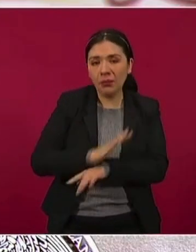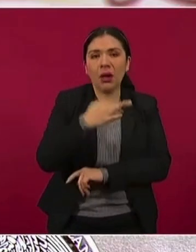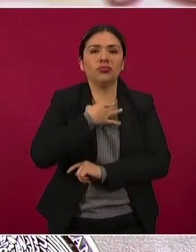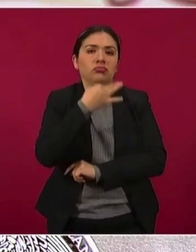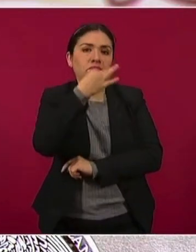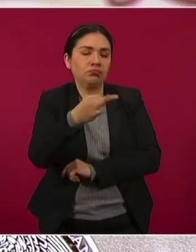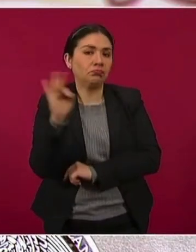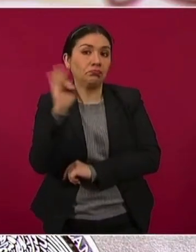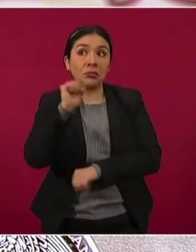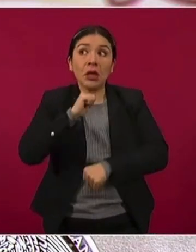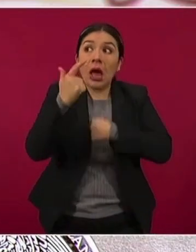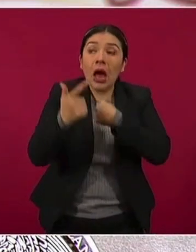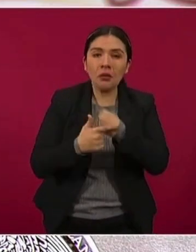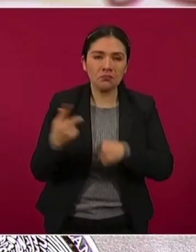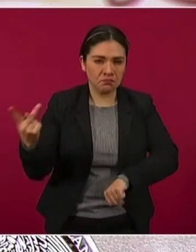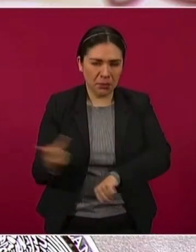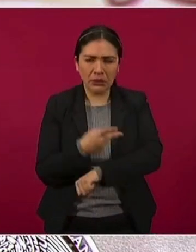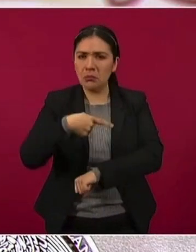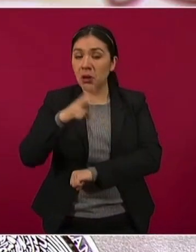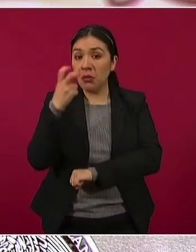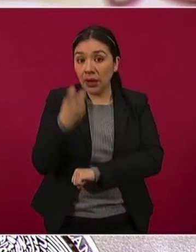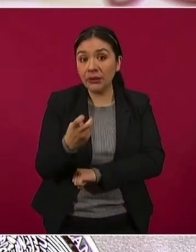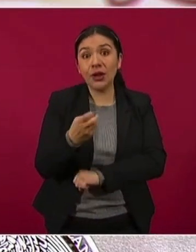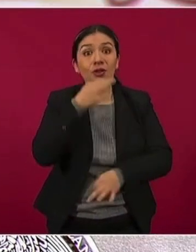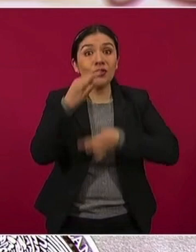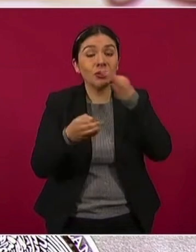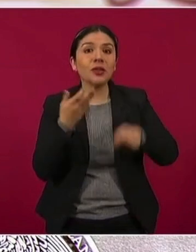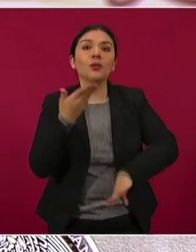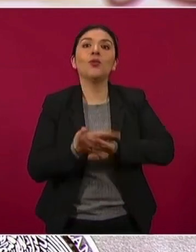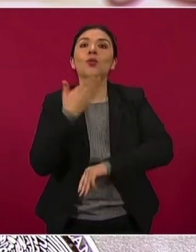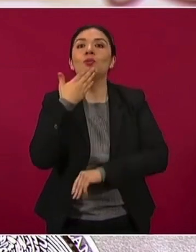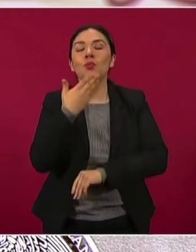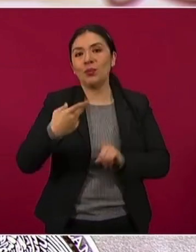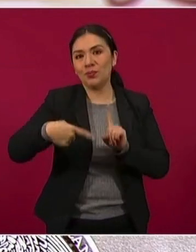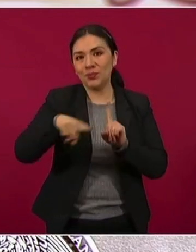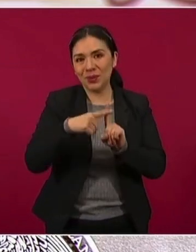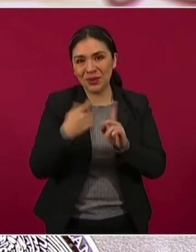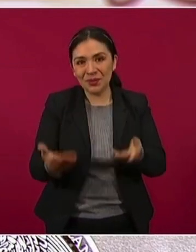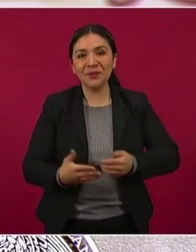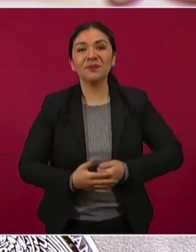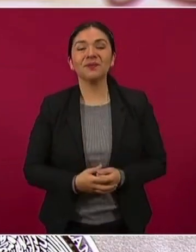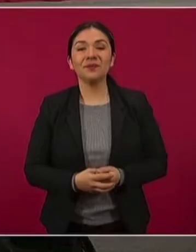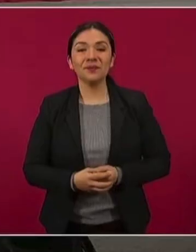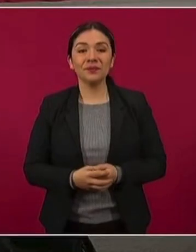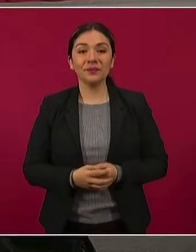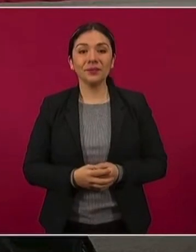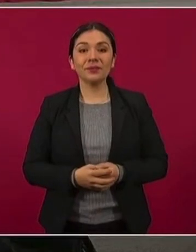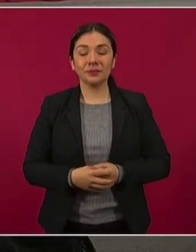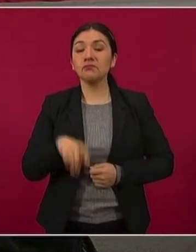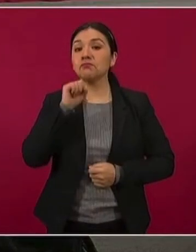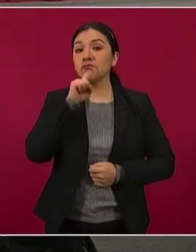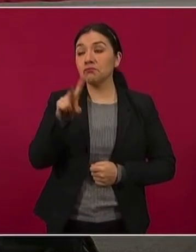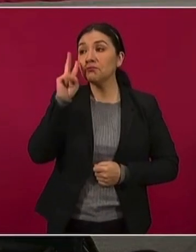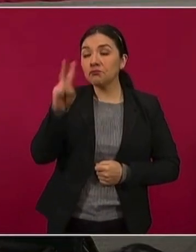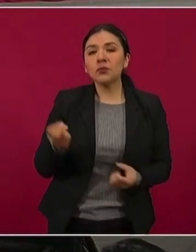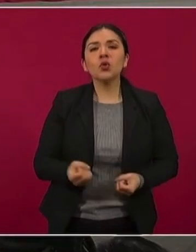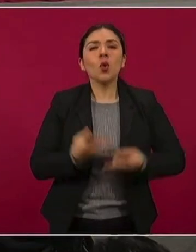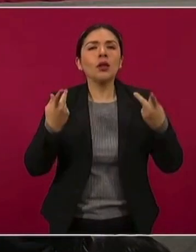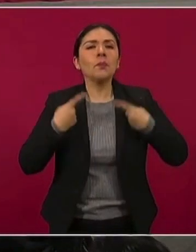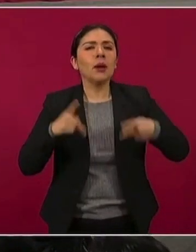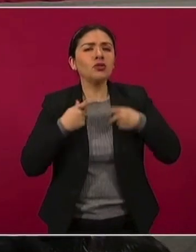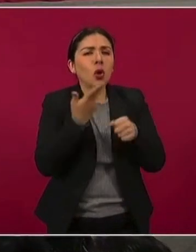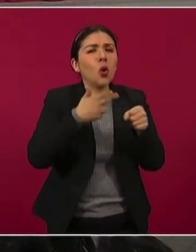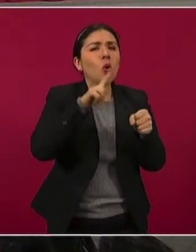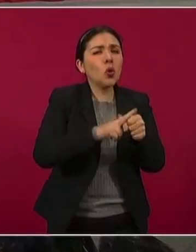si fuera el caso, pero es definitivamente una señal muy positiva. Lo mismo vemos en la hospitalización, ya